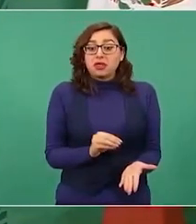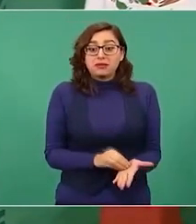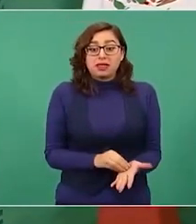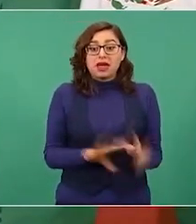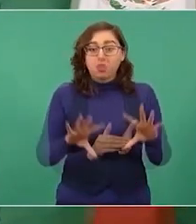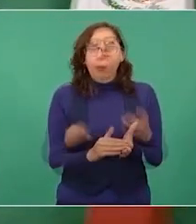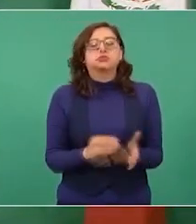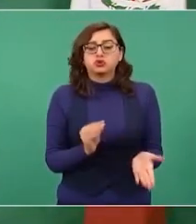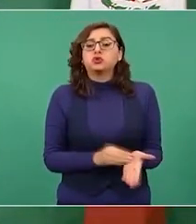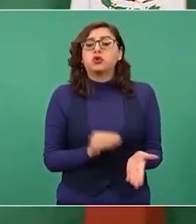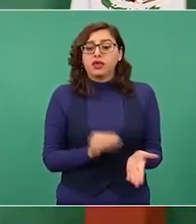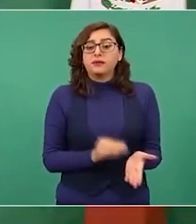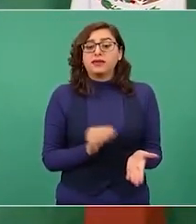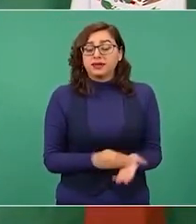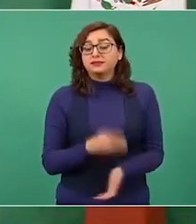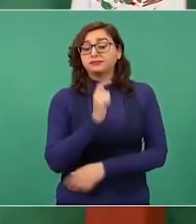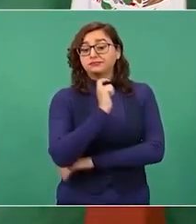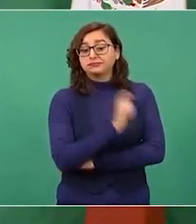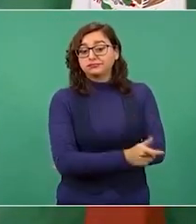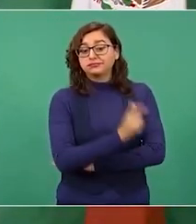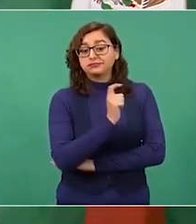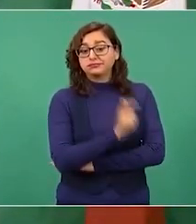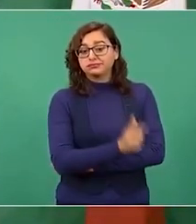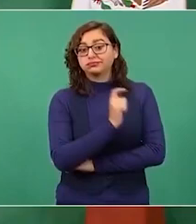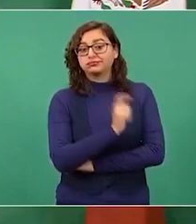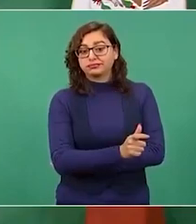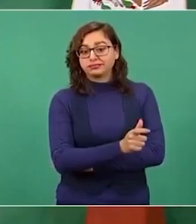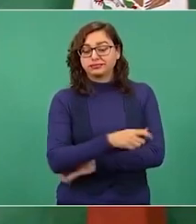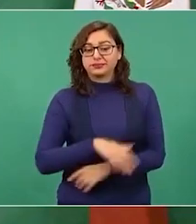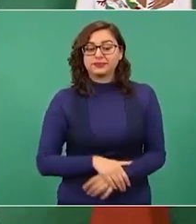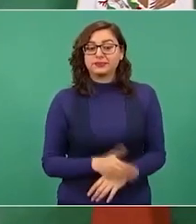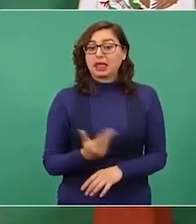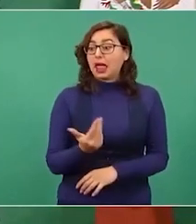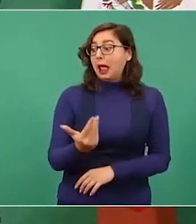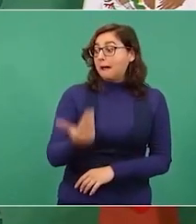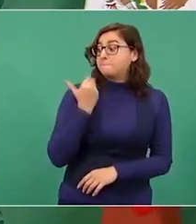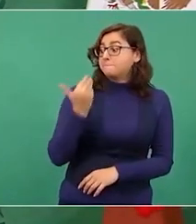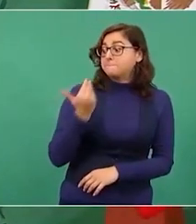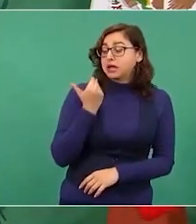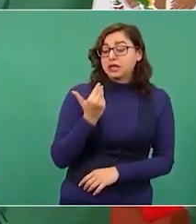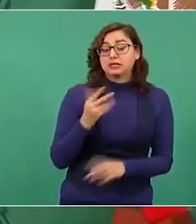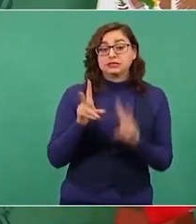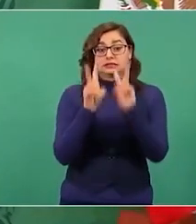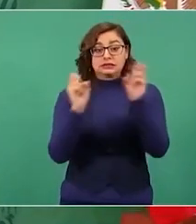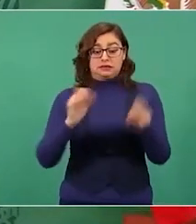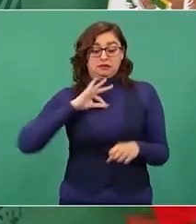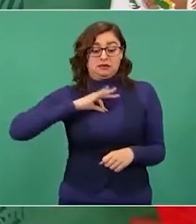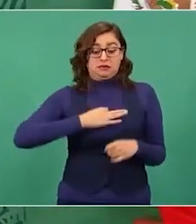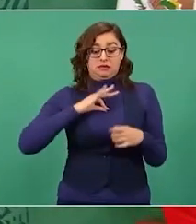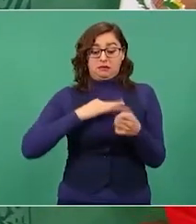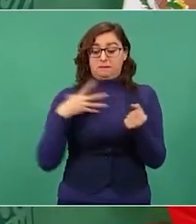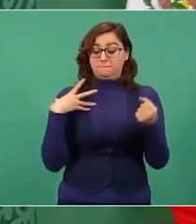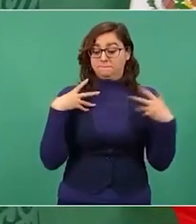billones. Algo parecido querían ahora, con la pandemia,